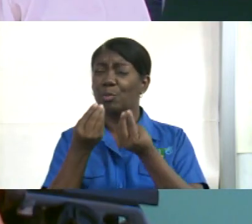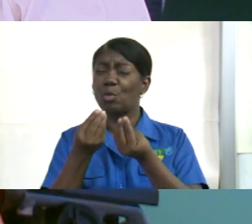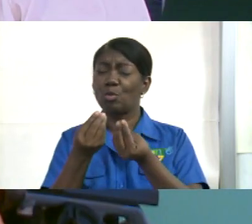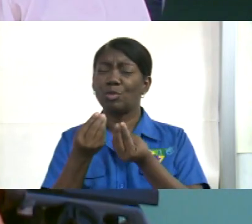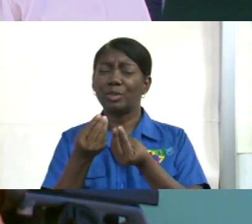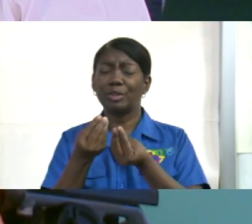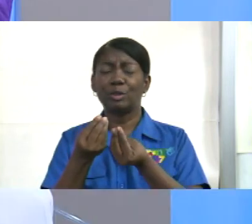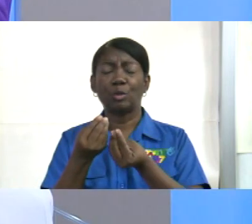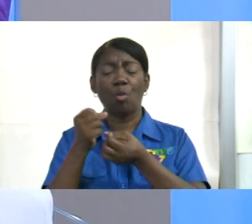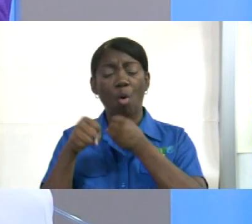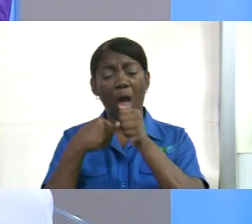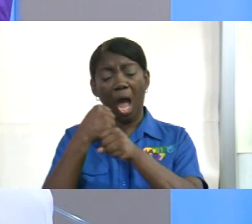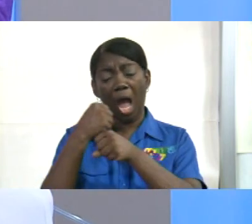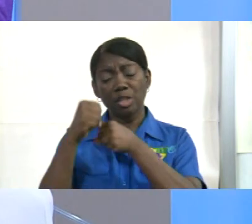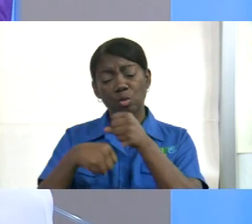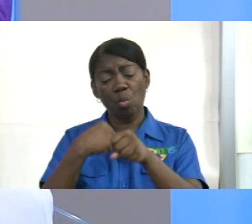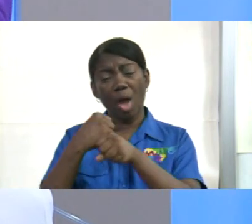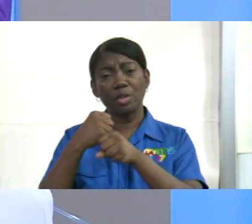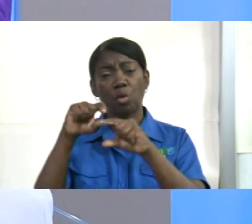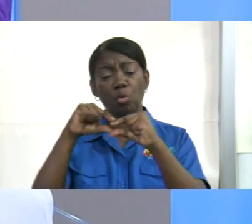de muchos grupos.